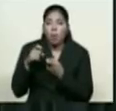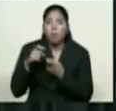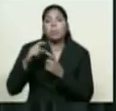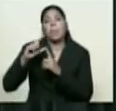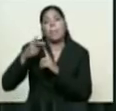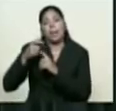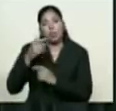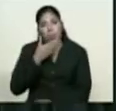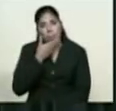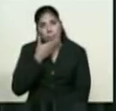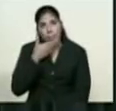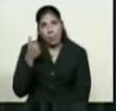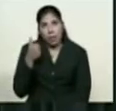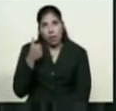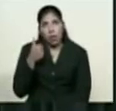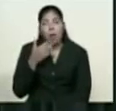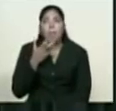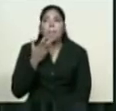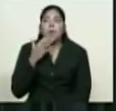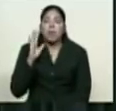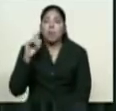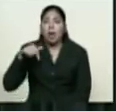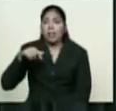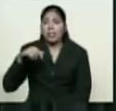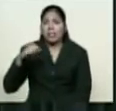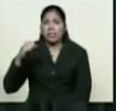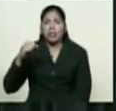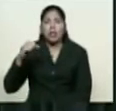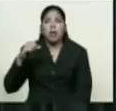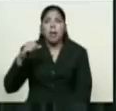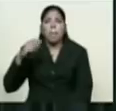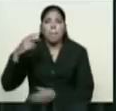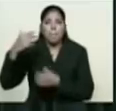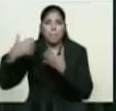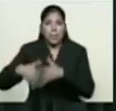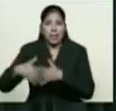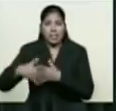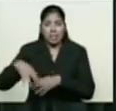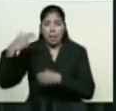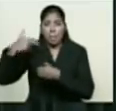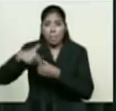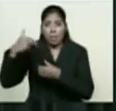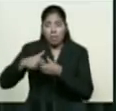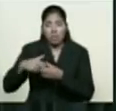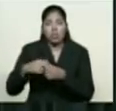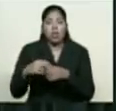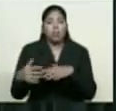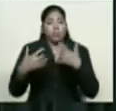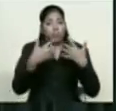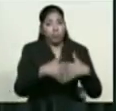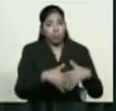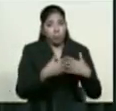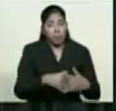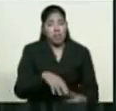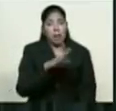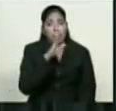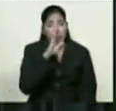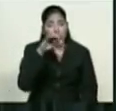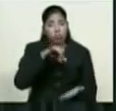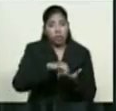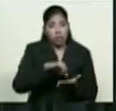Por ejemplo, la empresa más poderosa y grande que tiene Venezuela, PDVSA, el Banco Central, las empresas